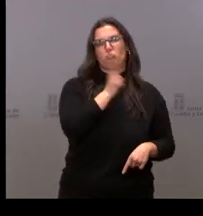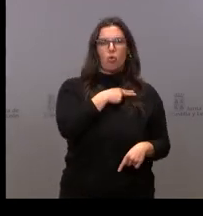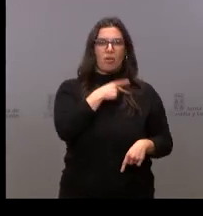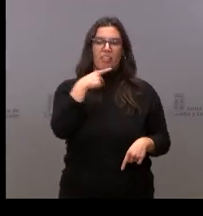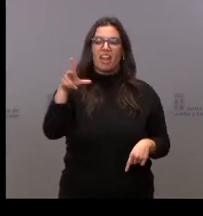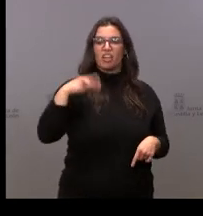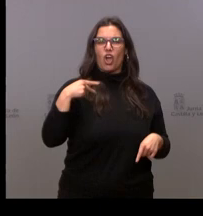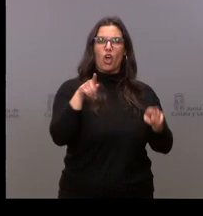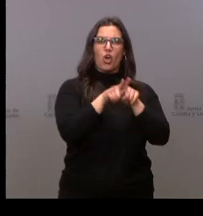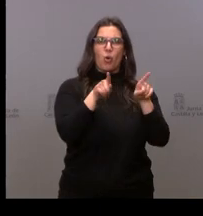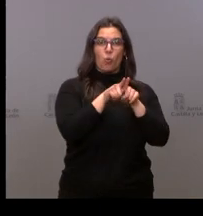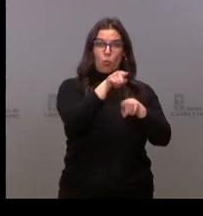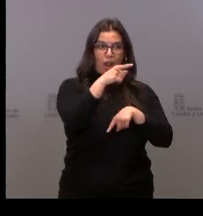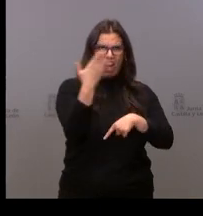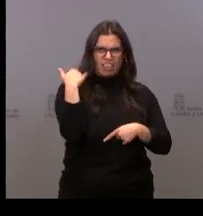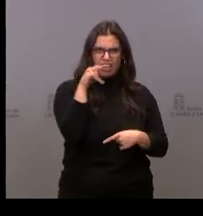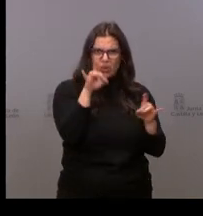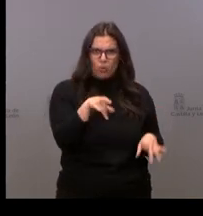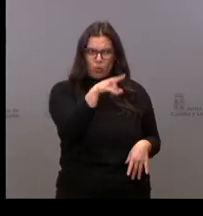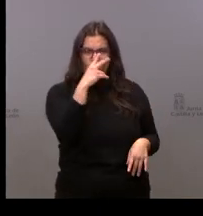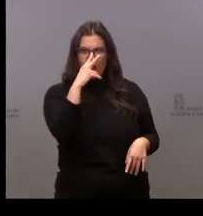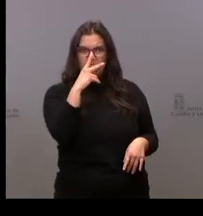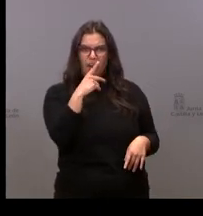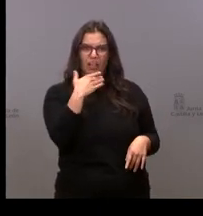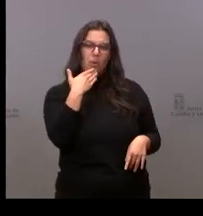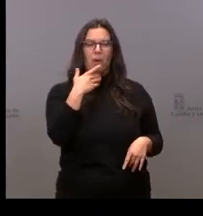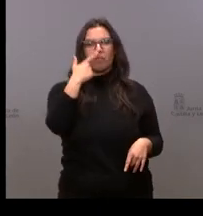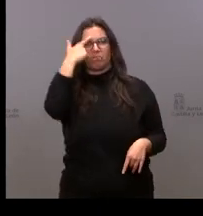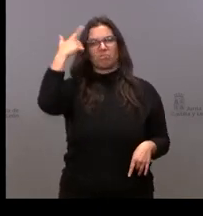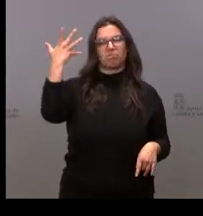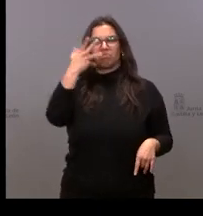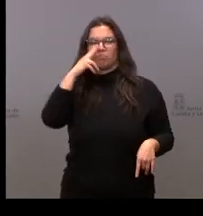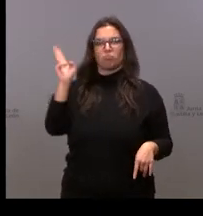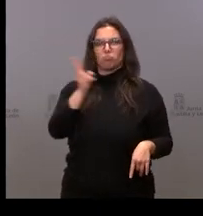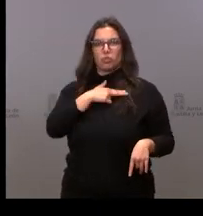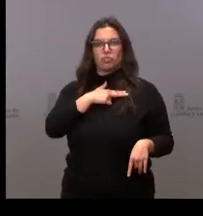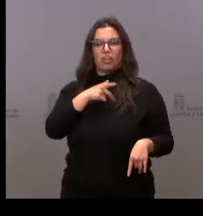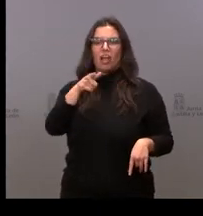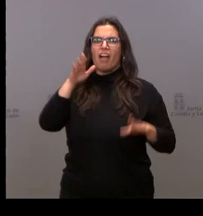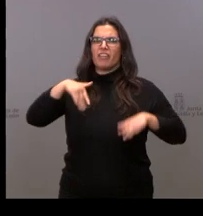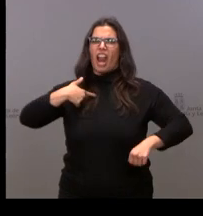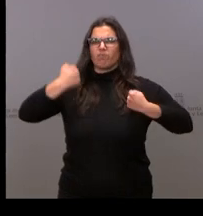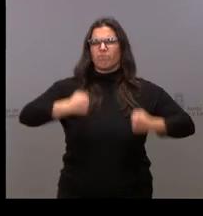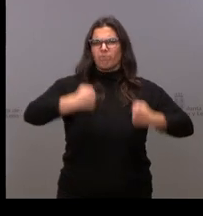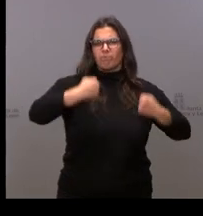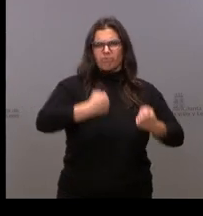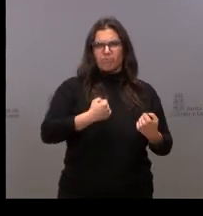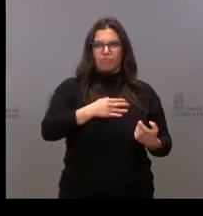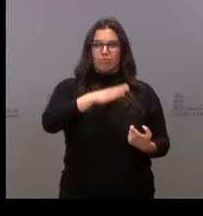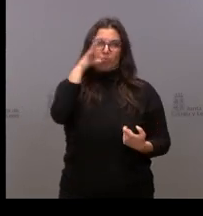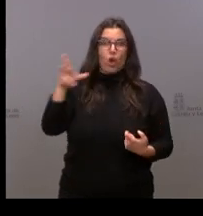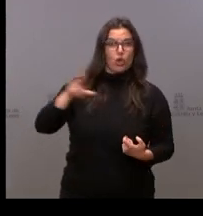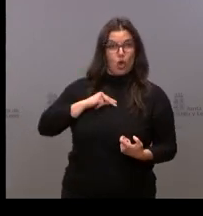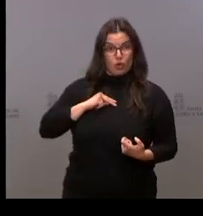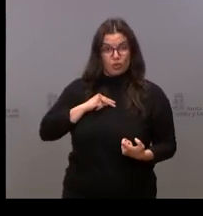no es un poco la reacción que experimentamos ayer. La del chico guapo que va a la discoteca y recibe un no y sale con una pataleta un poco infantil. Esto acaba de